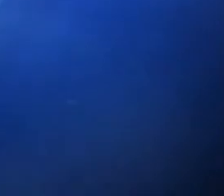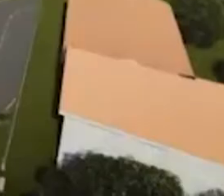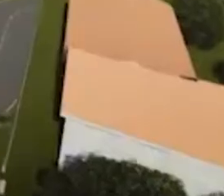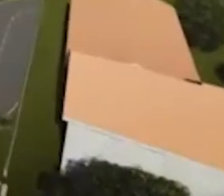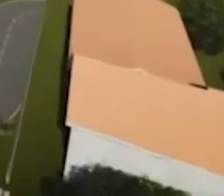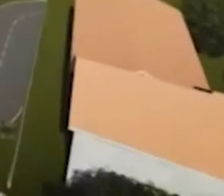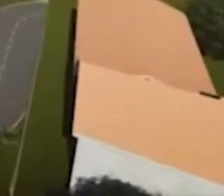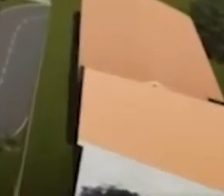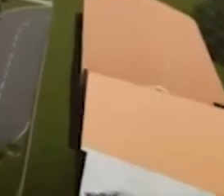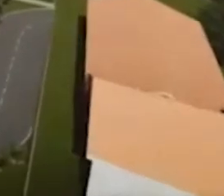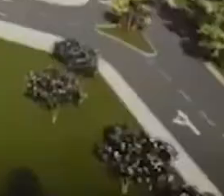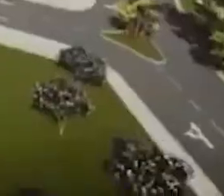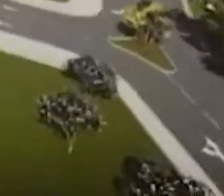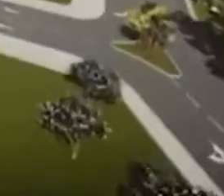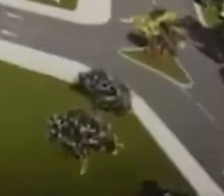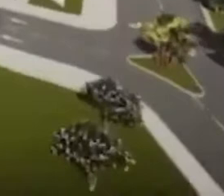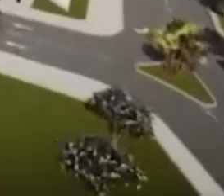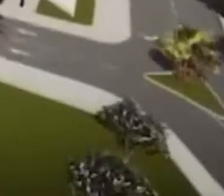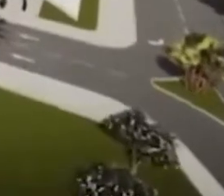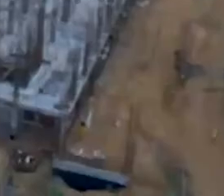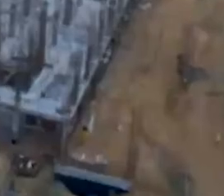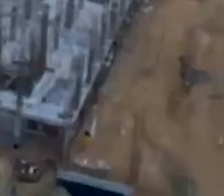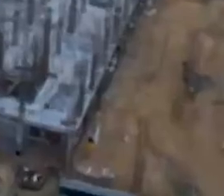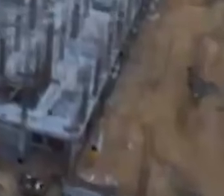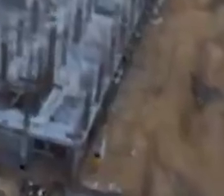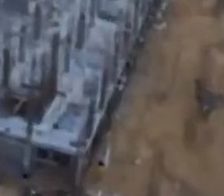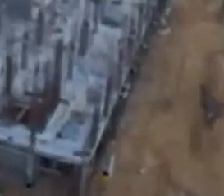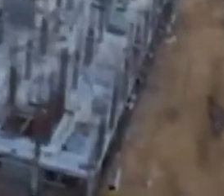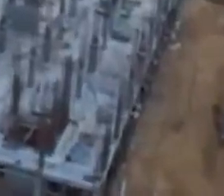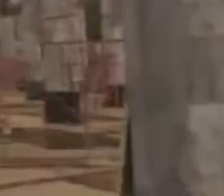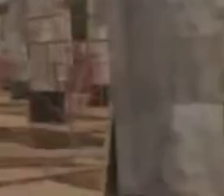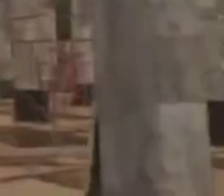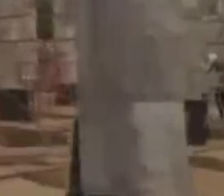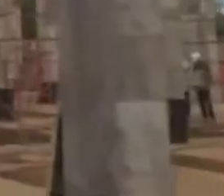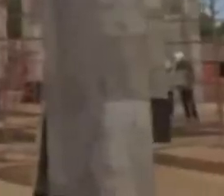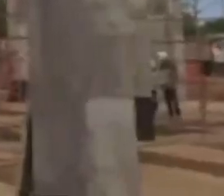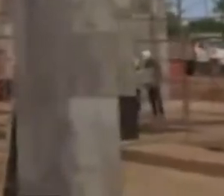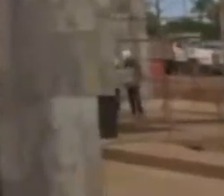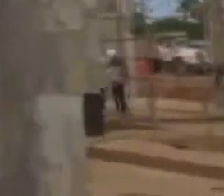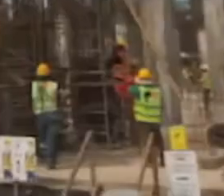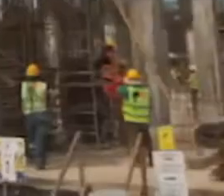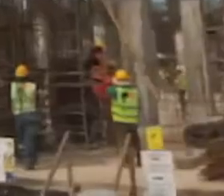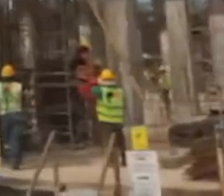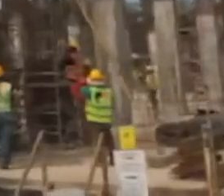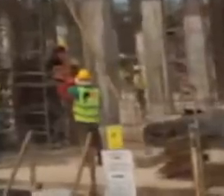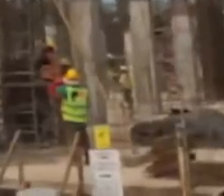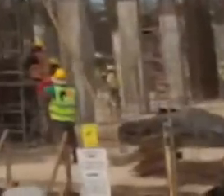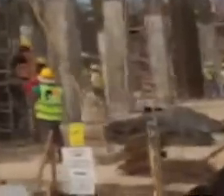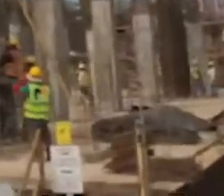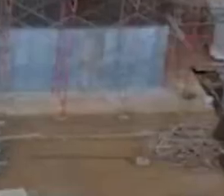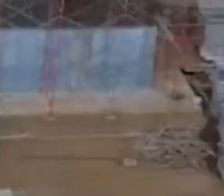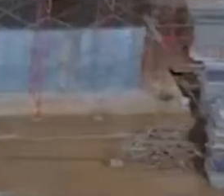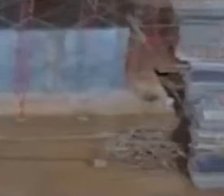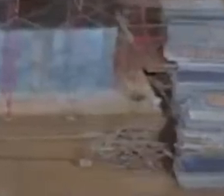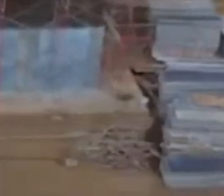el nuevo Hospital Escuela Oscar Danilo Rosales próximamente será una realidad